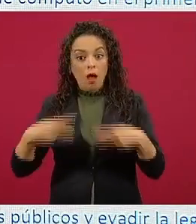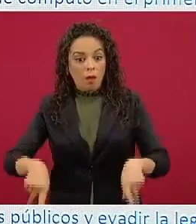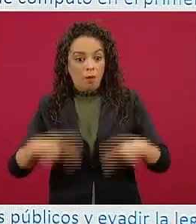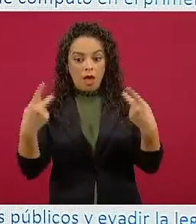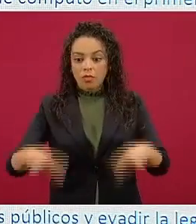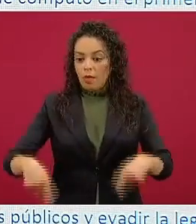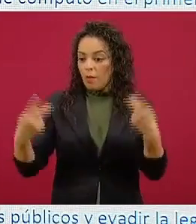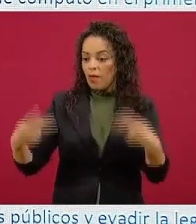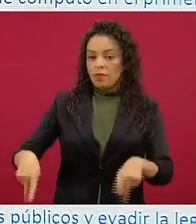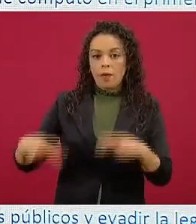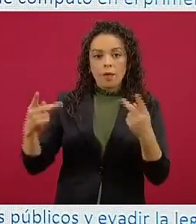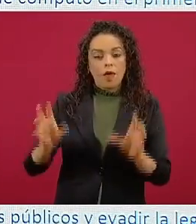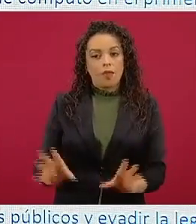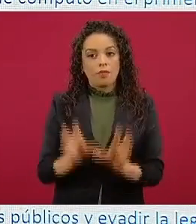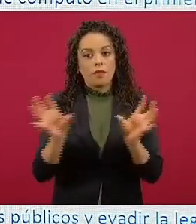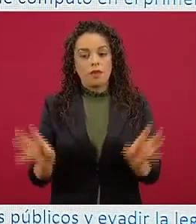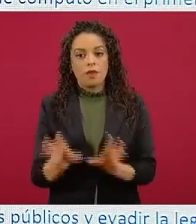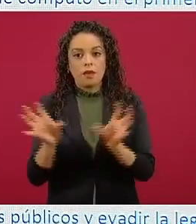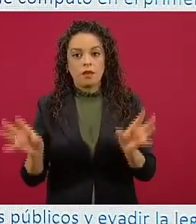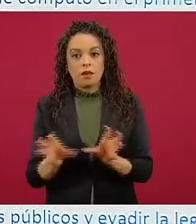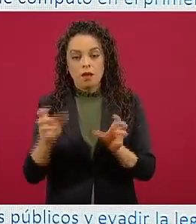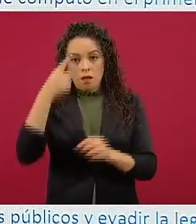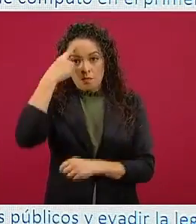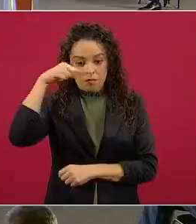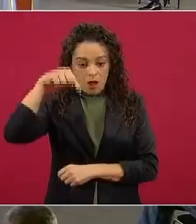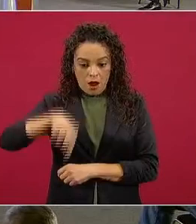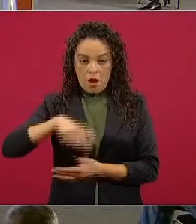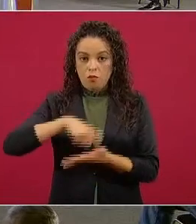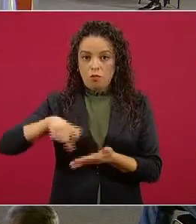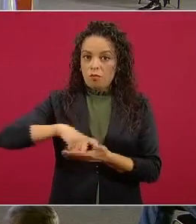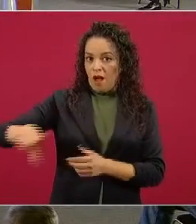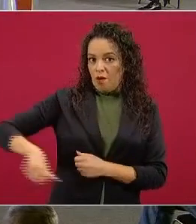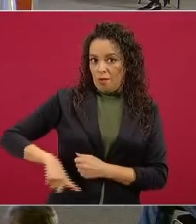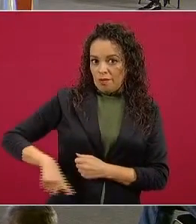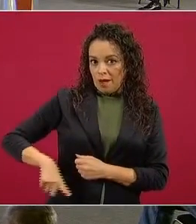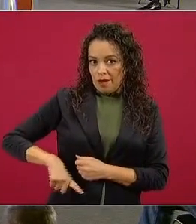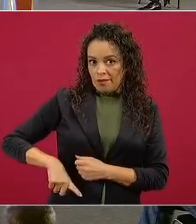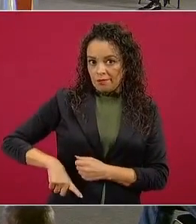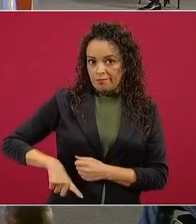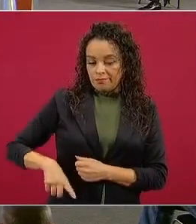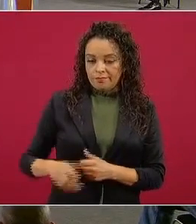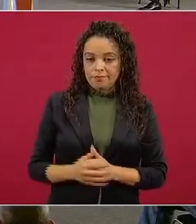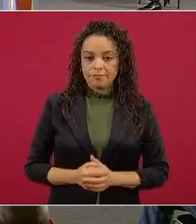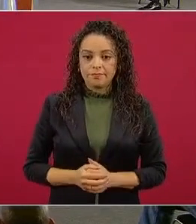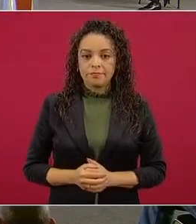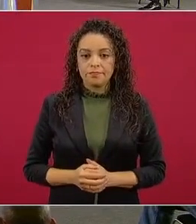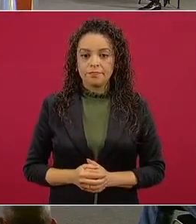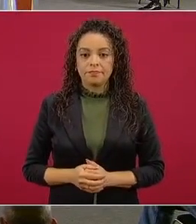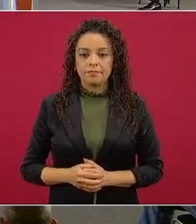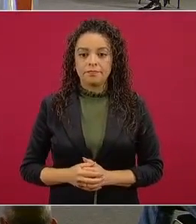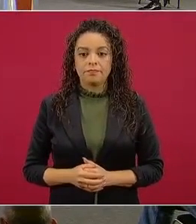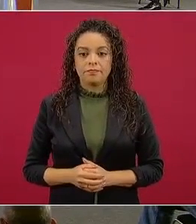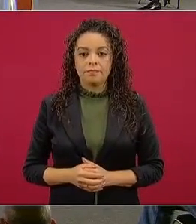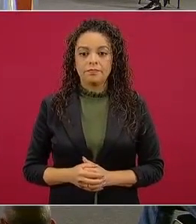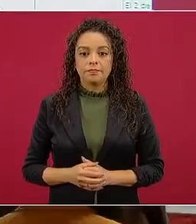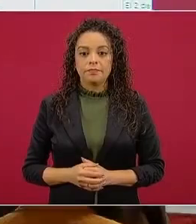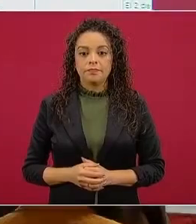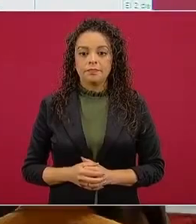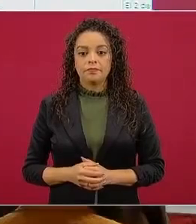equipos para el gobierno. solo tendrán secretarios particulares los funcionarios